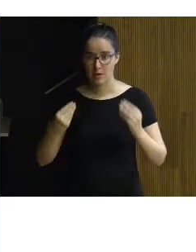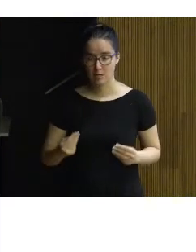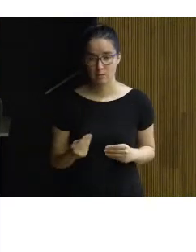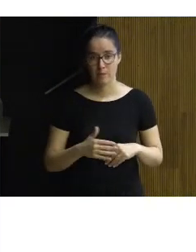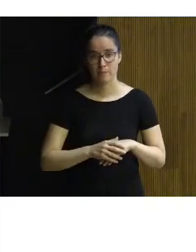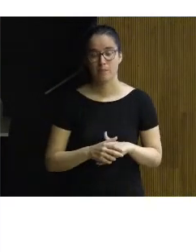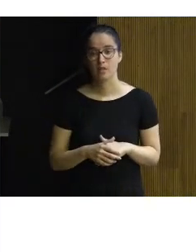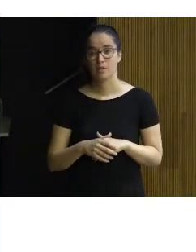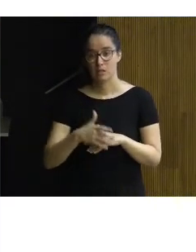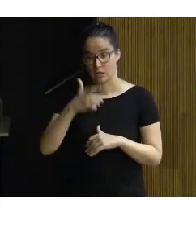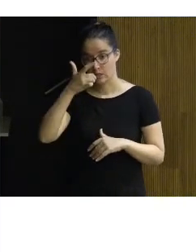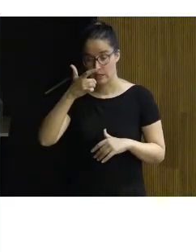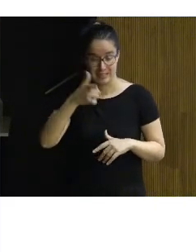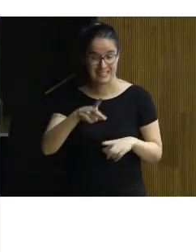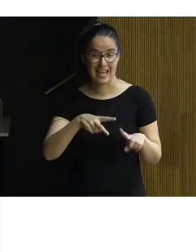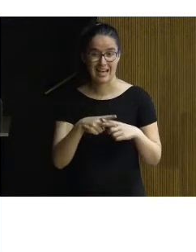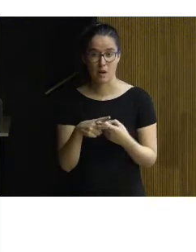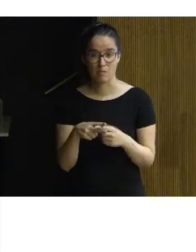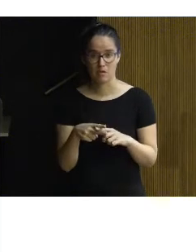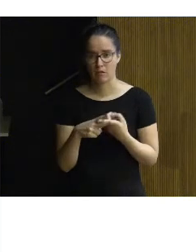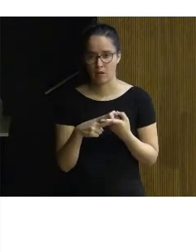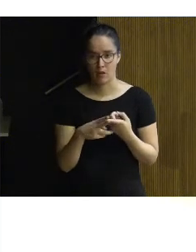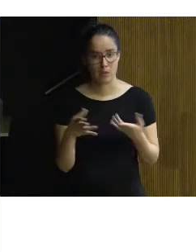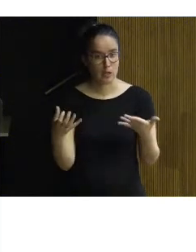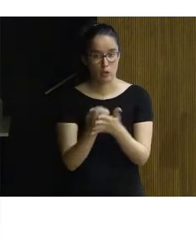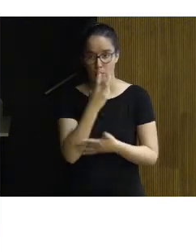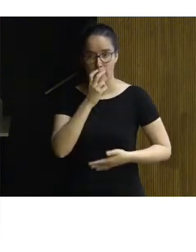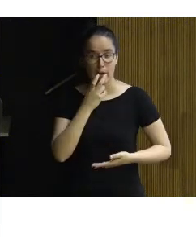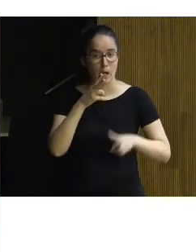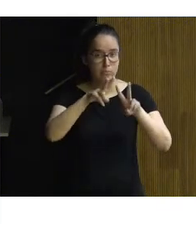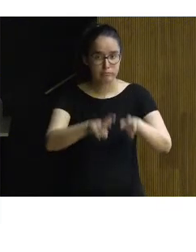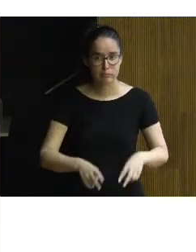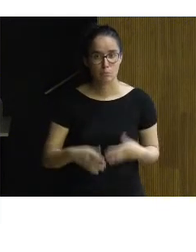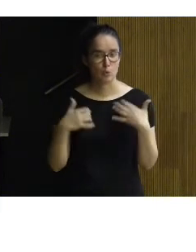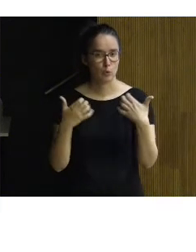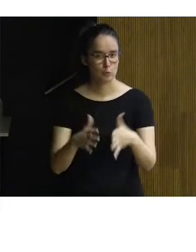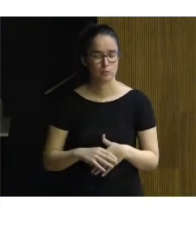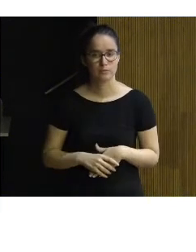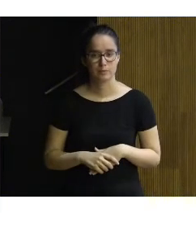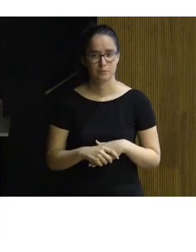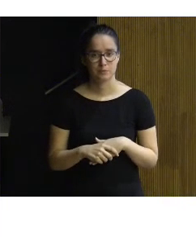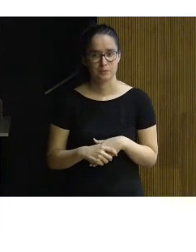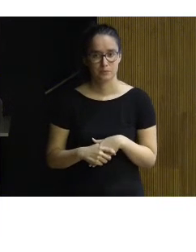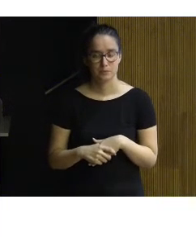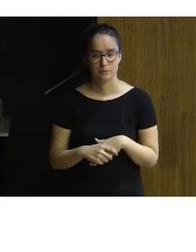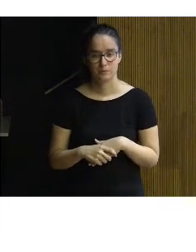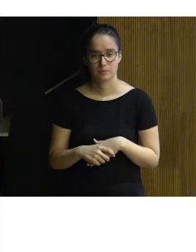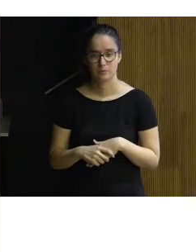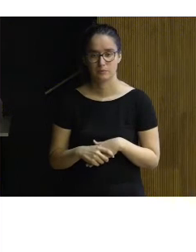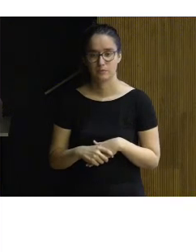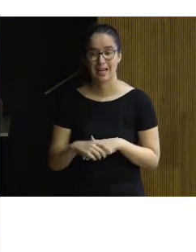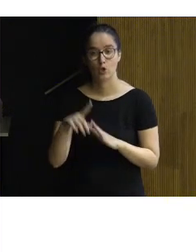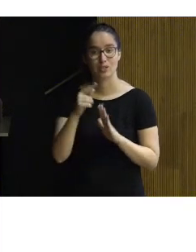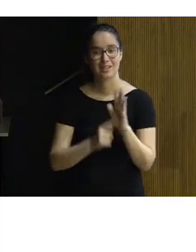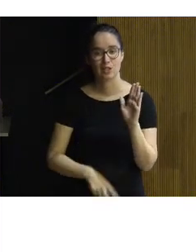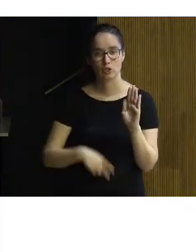y que esa herramienta está ahí para todos vosotros en el anejo D. En cuanto a los